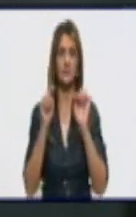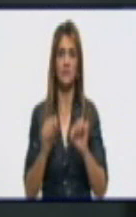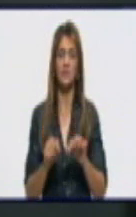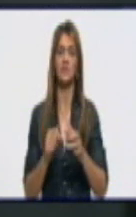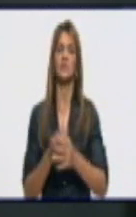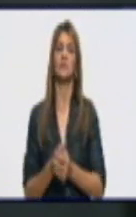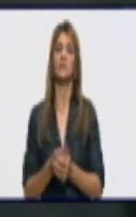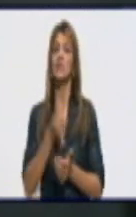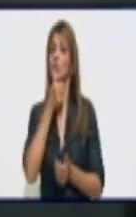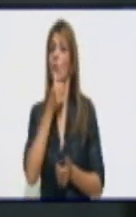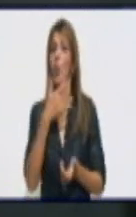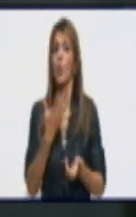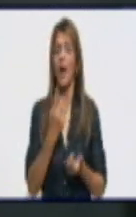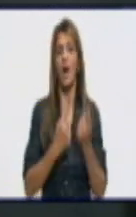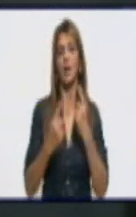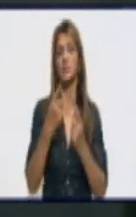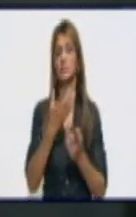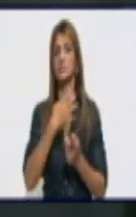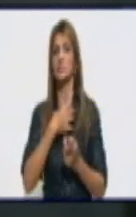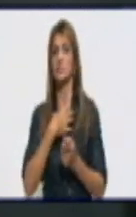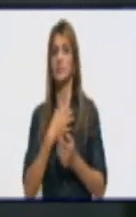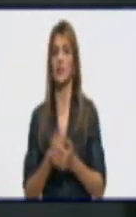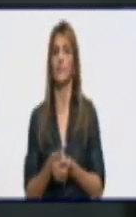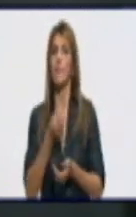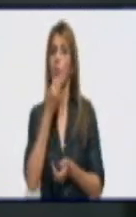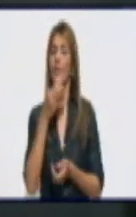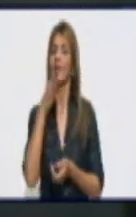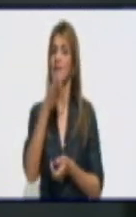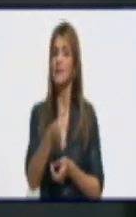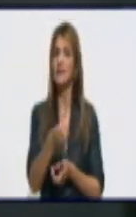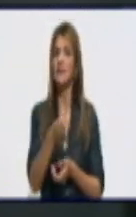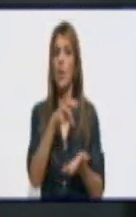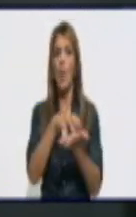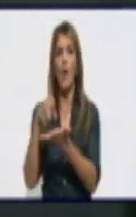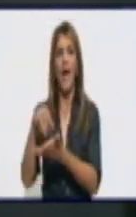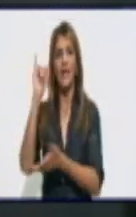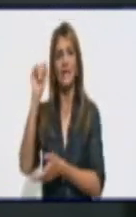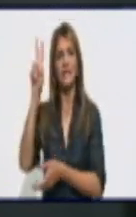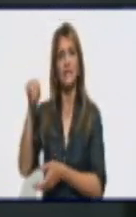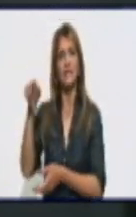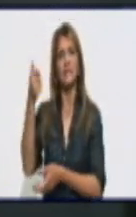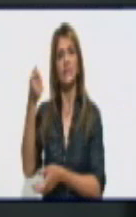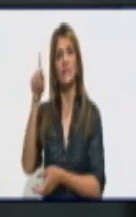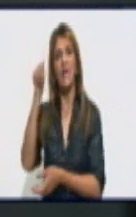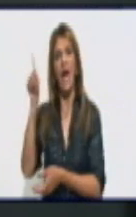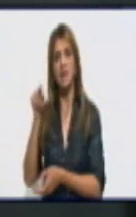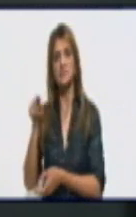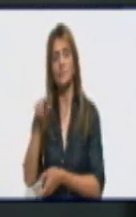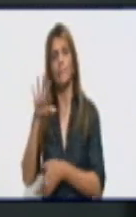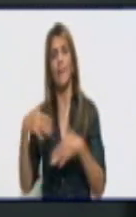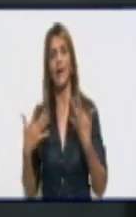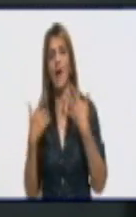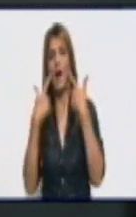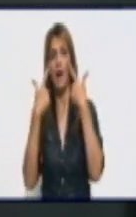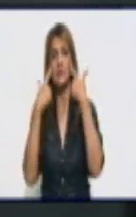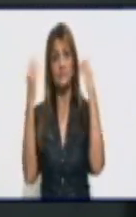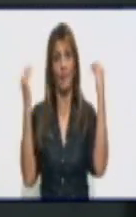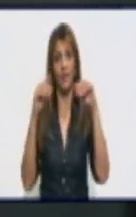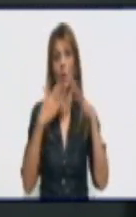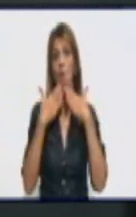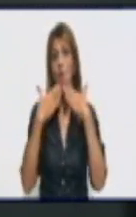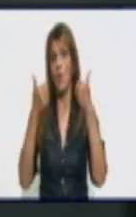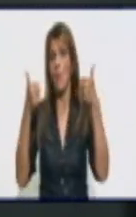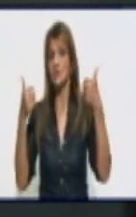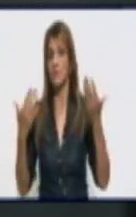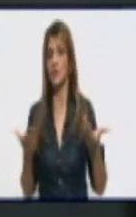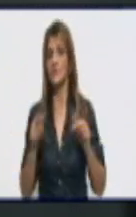pueden dirigirse a las filiales del INAP para que lo asesoren en qué cosa le beneficia este cambio y puedan